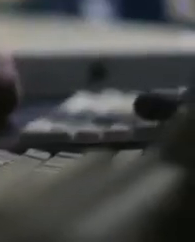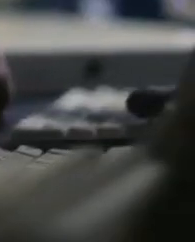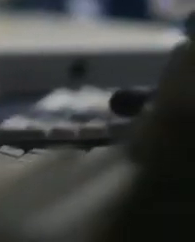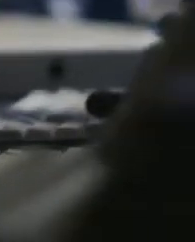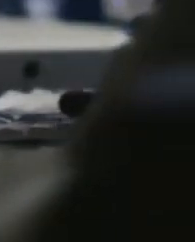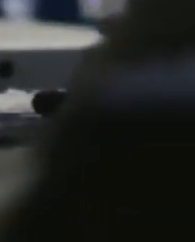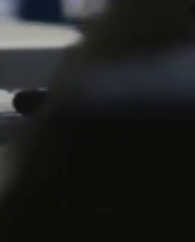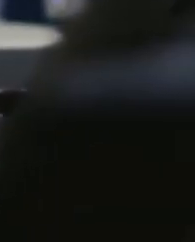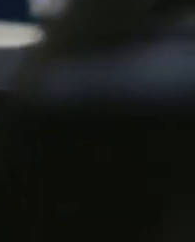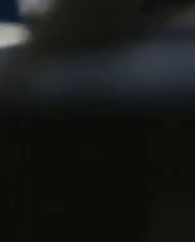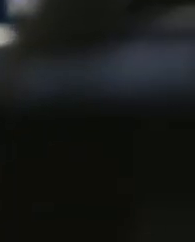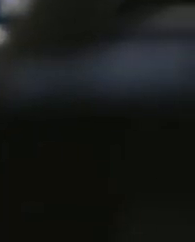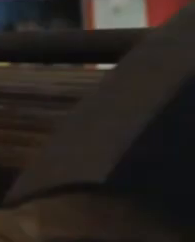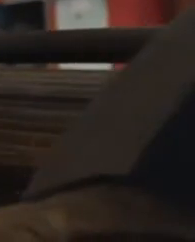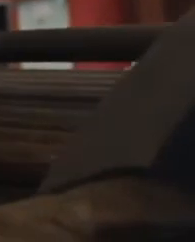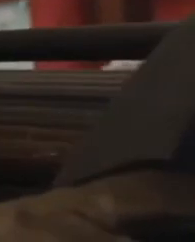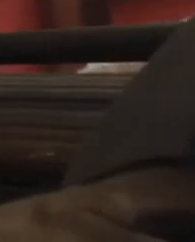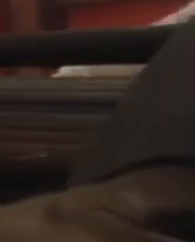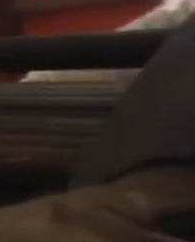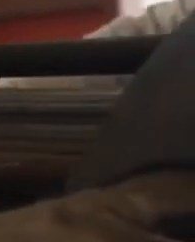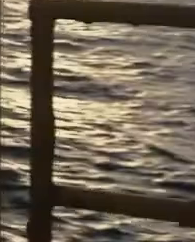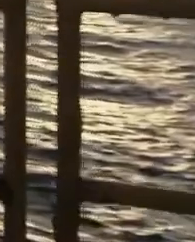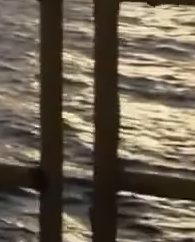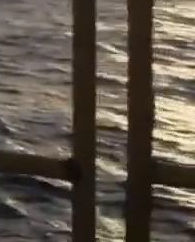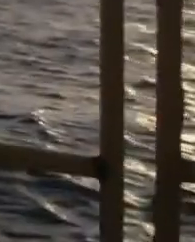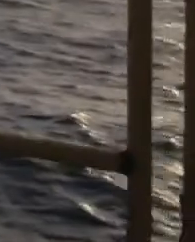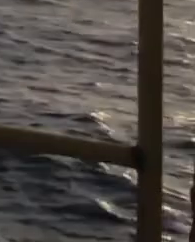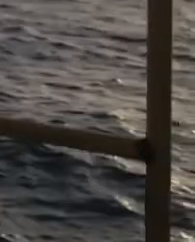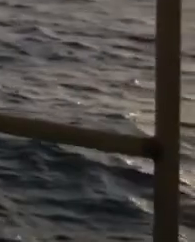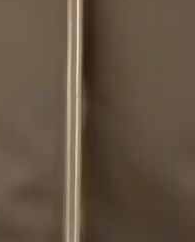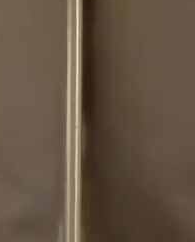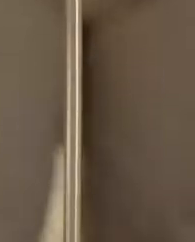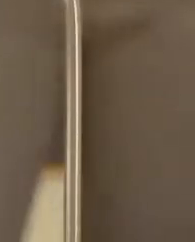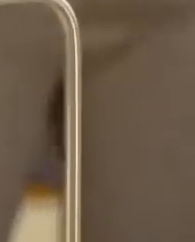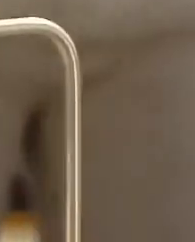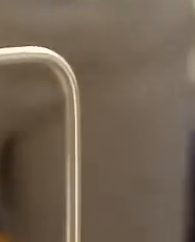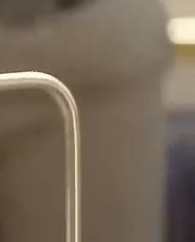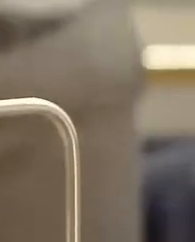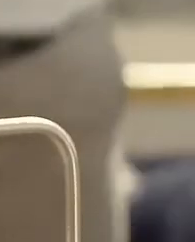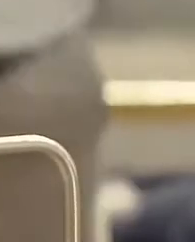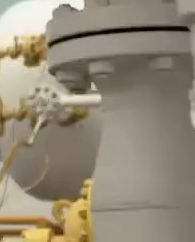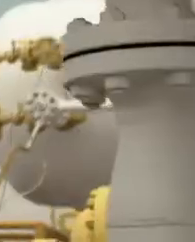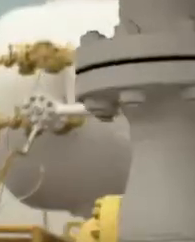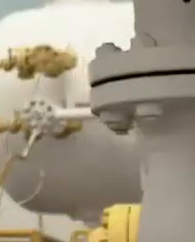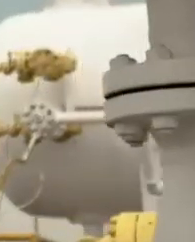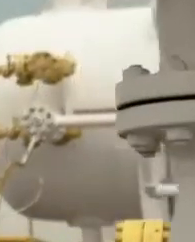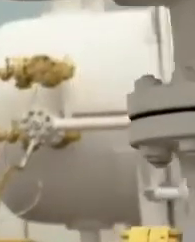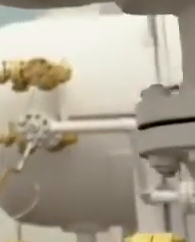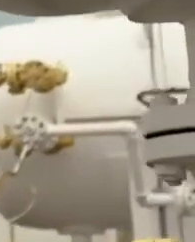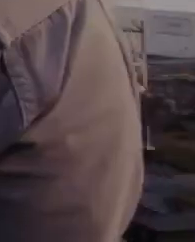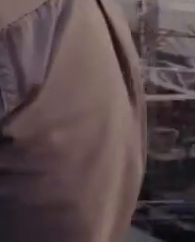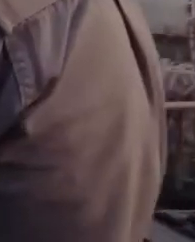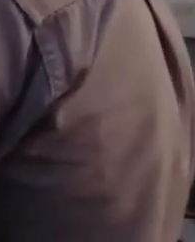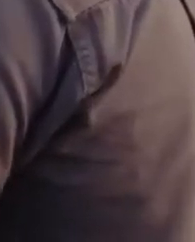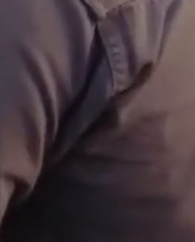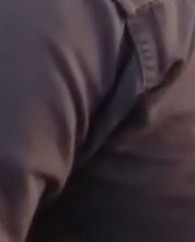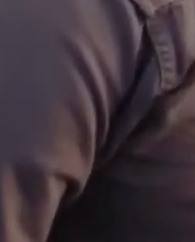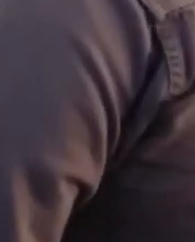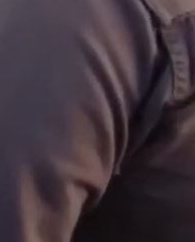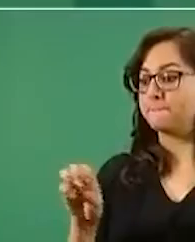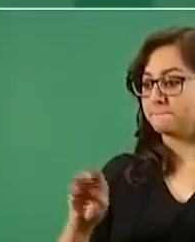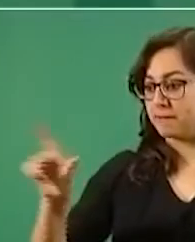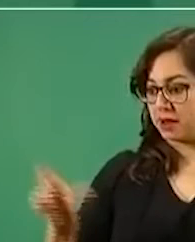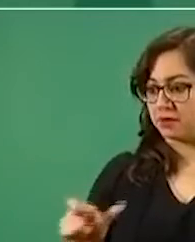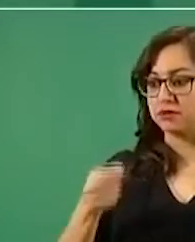a continuar apoyando a la Comisión Federal de Electricidad y a Pemex, con